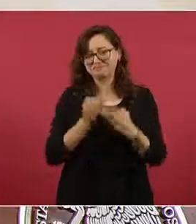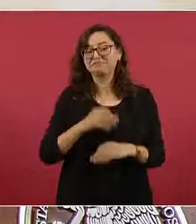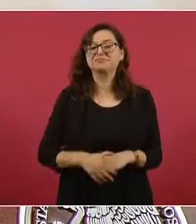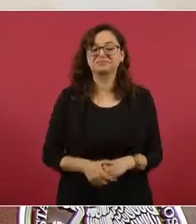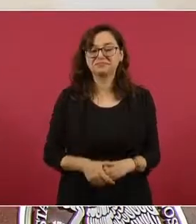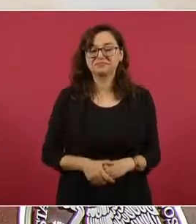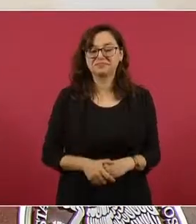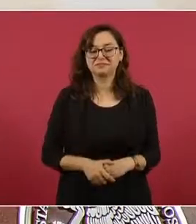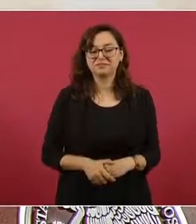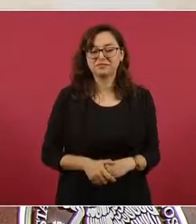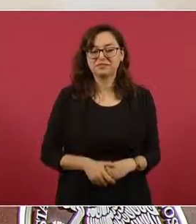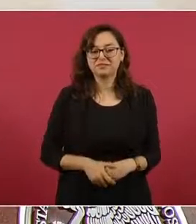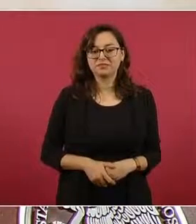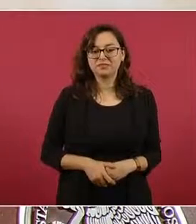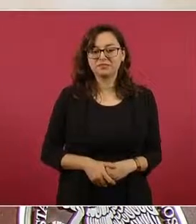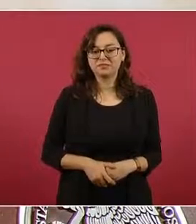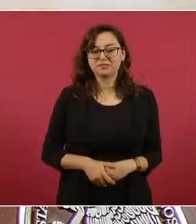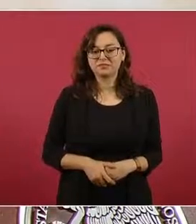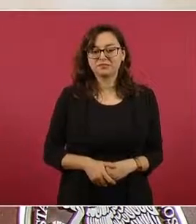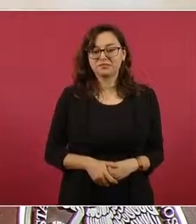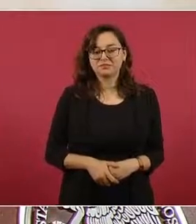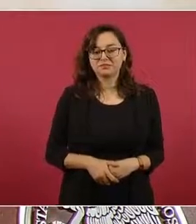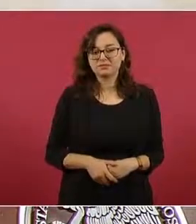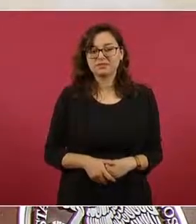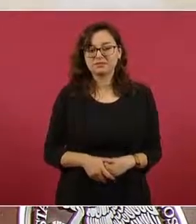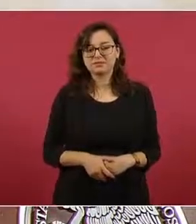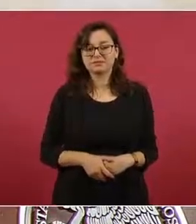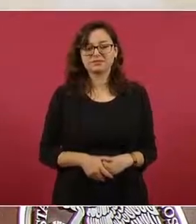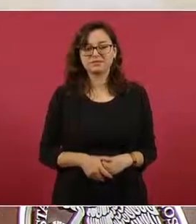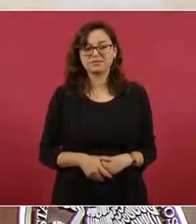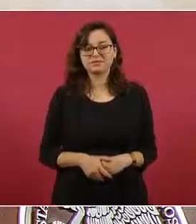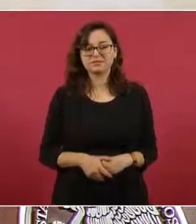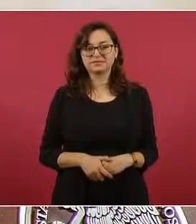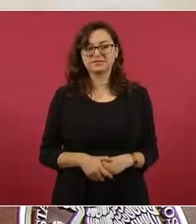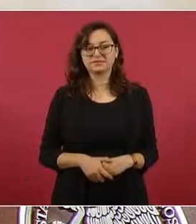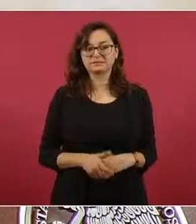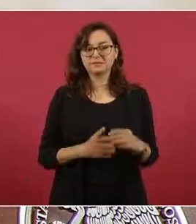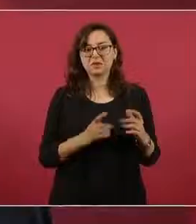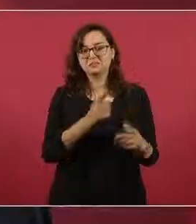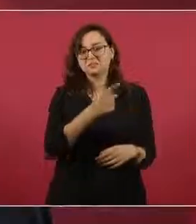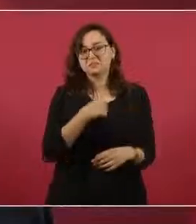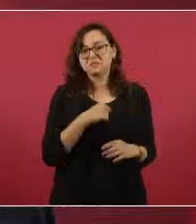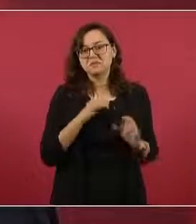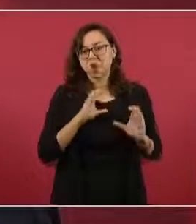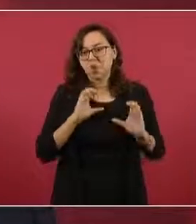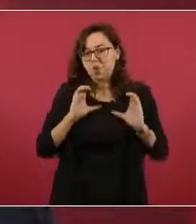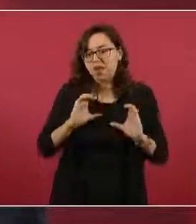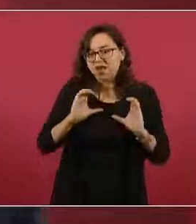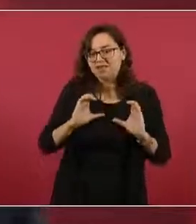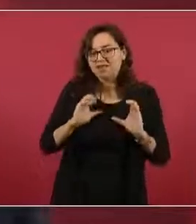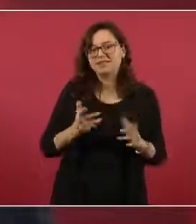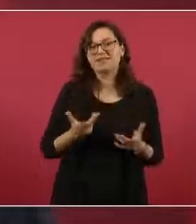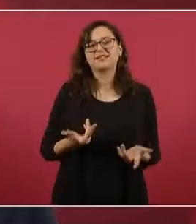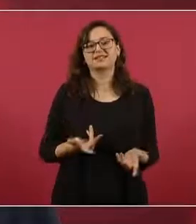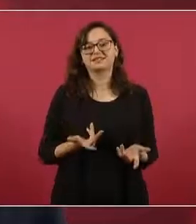me cuidan los